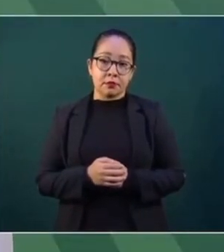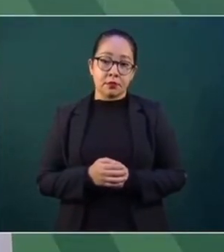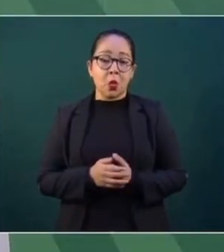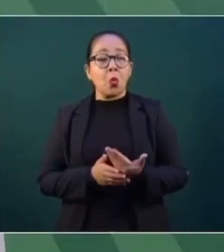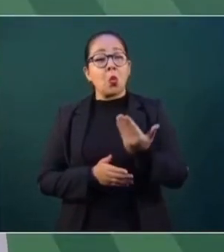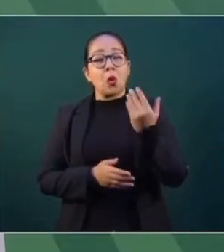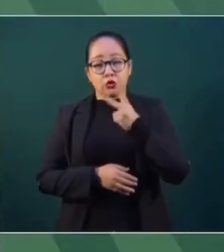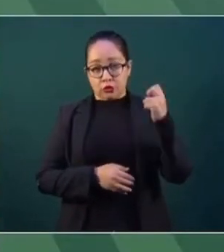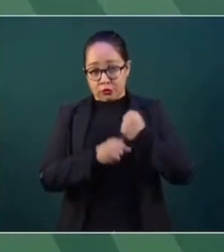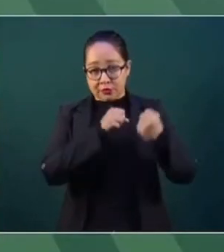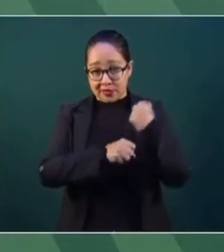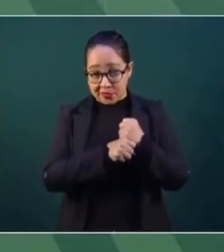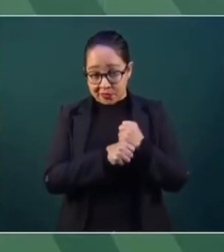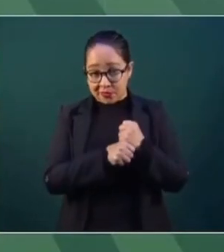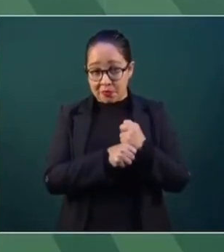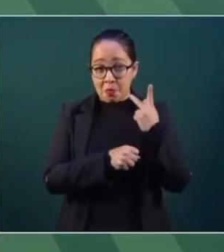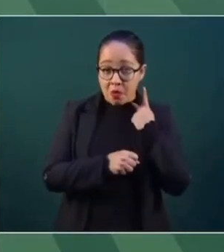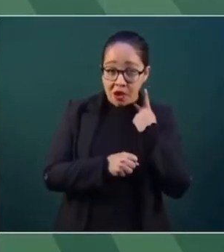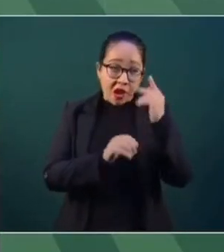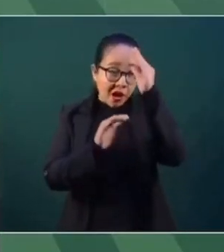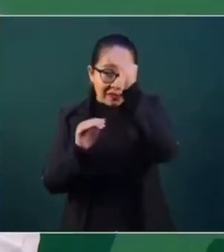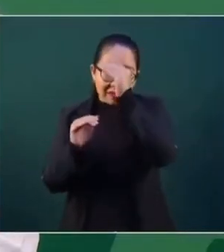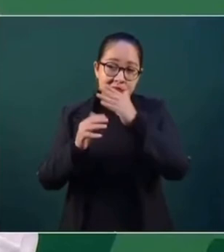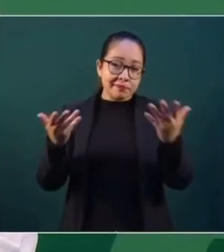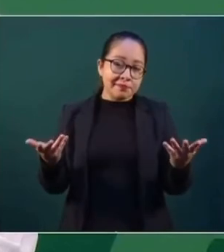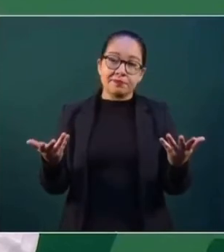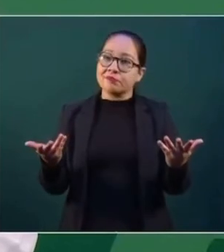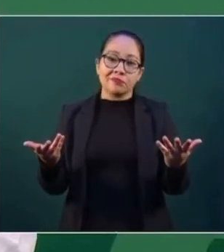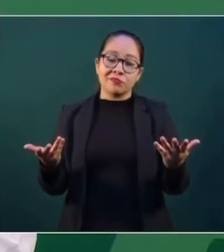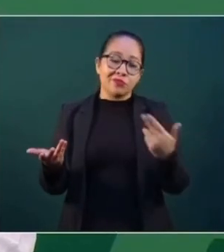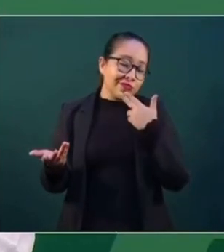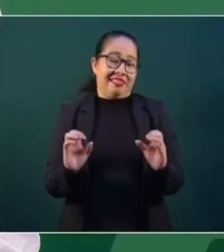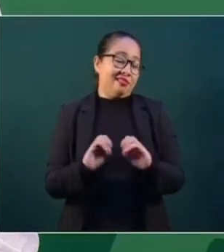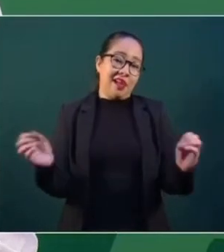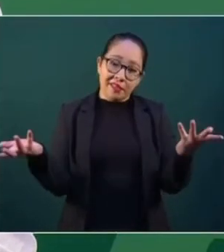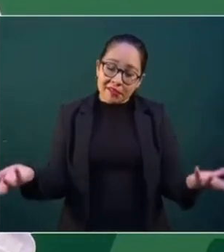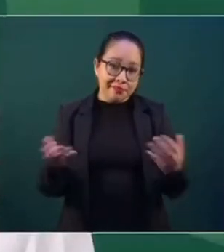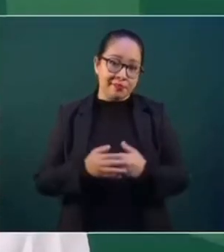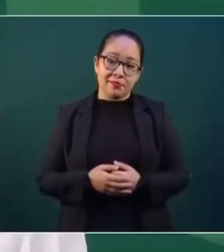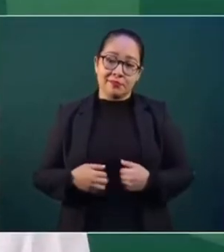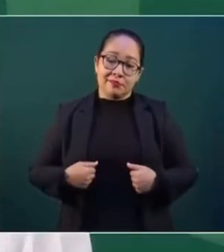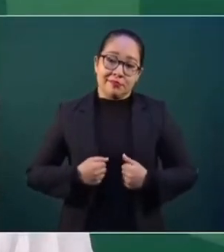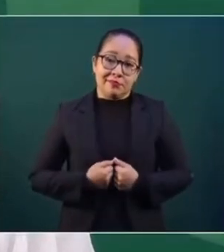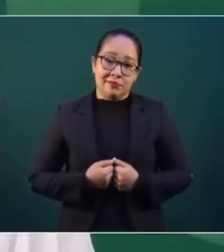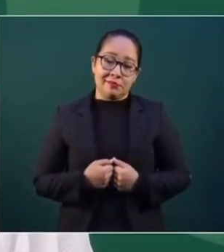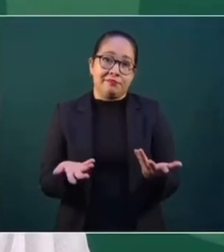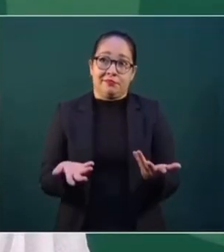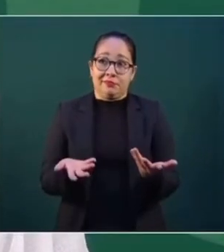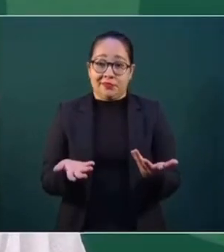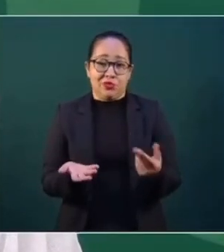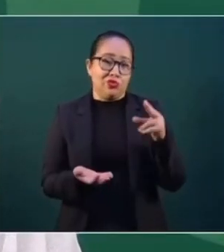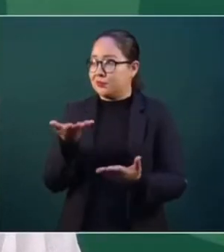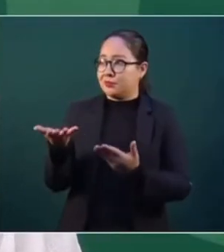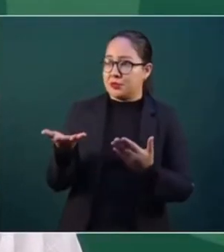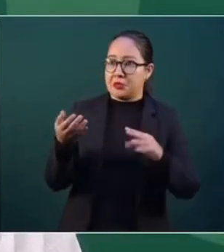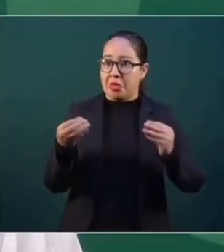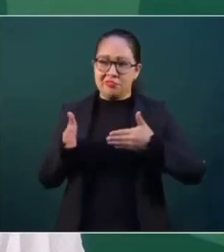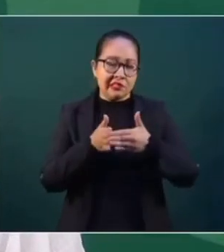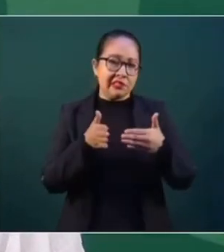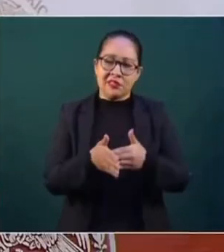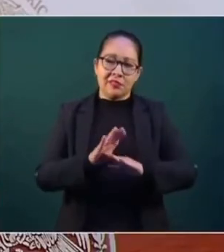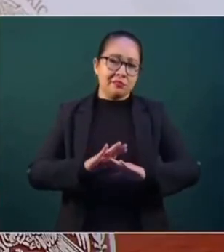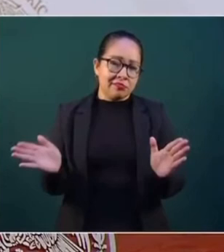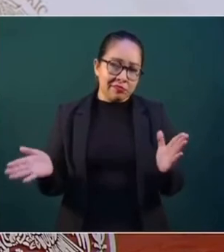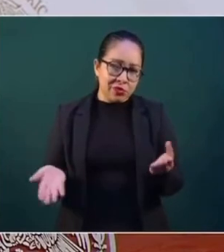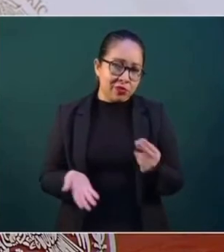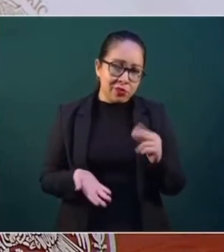hace 200 años no funciona, que ya no tienen que haber invasiones, anexiones, bloqueos